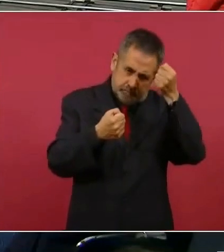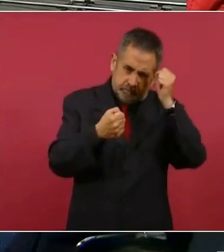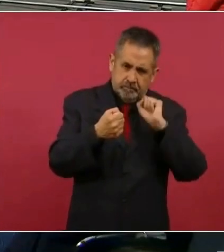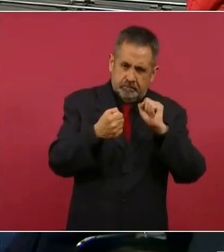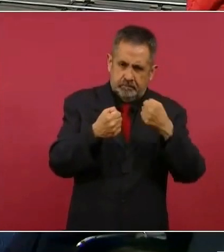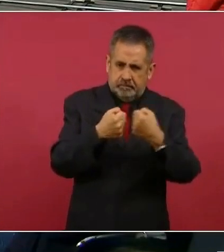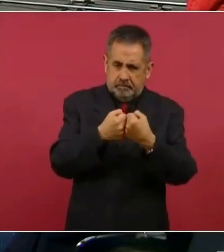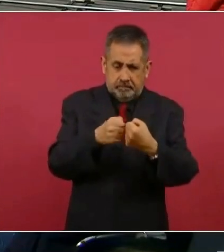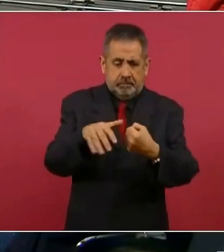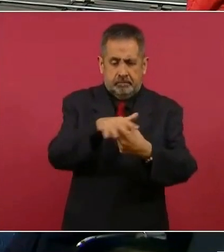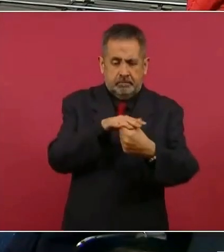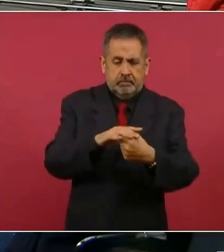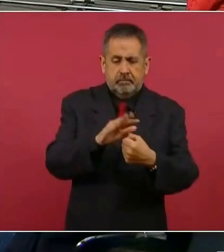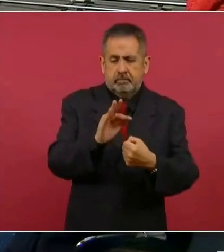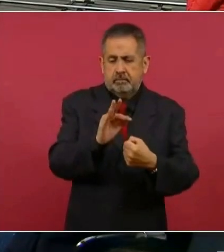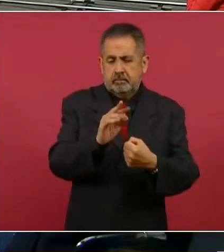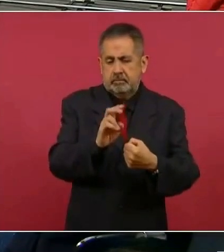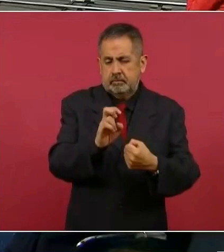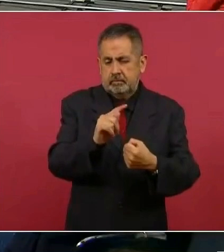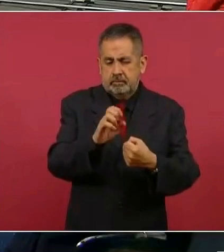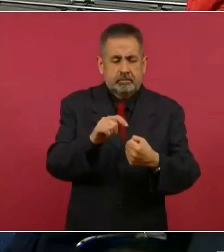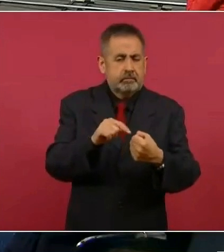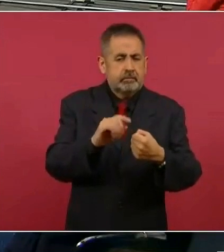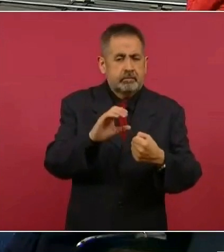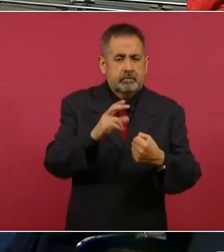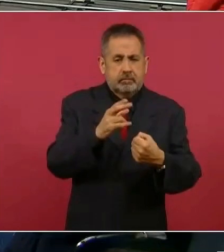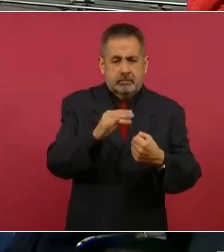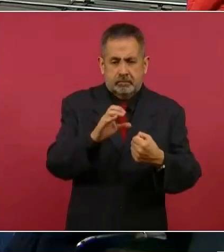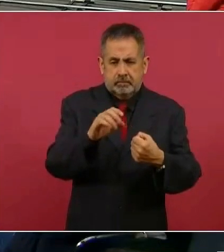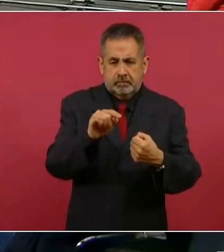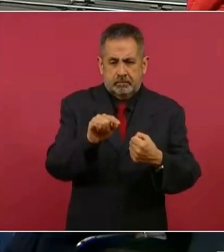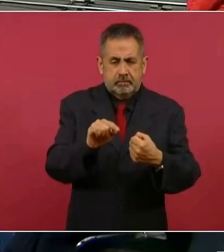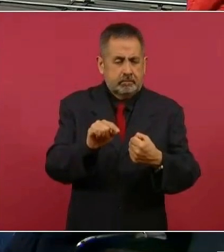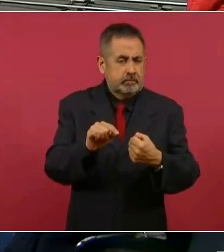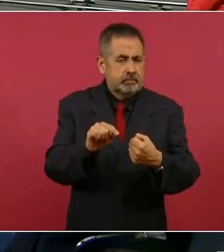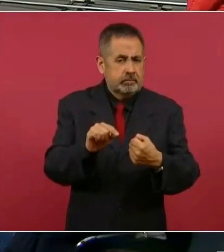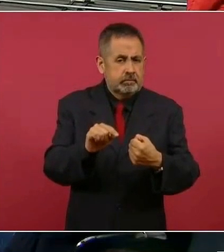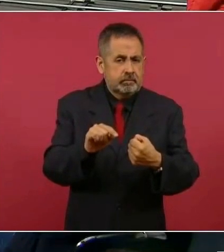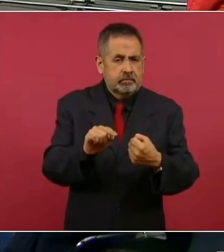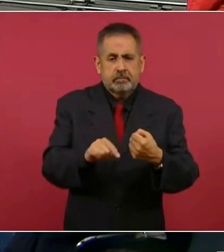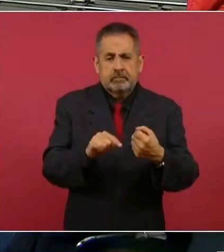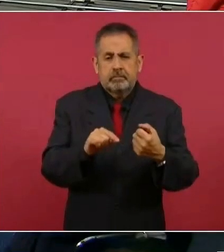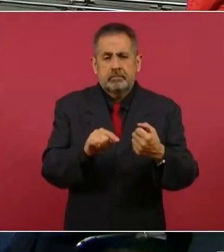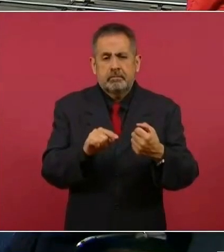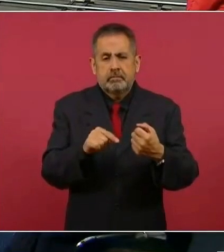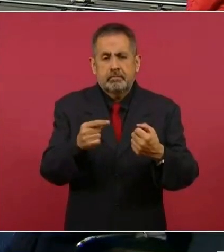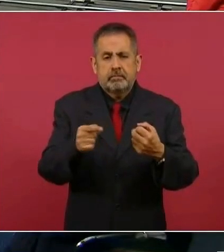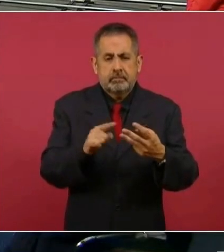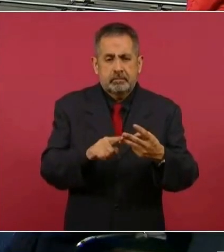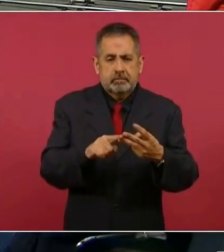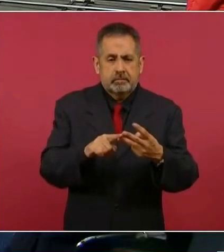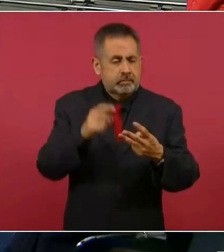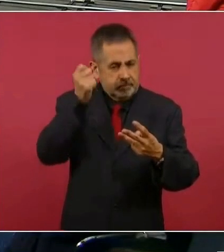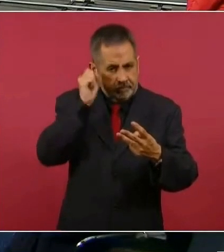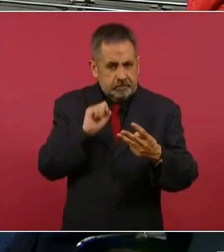el fuerte, está Choy y del otro lado… Sinaloa.